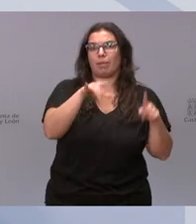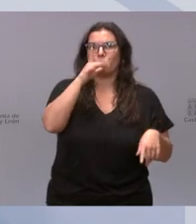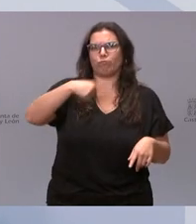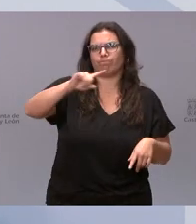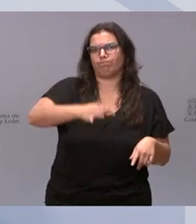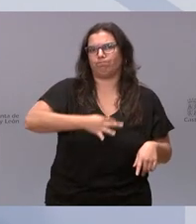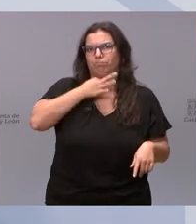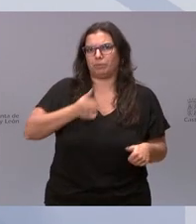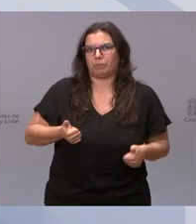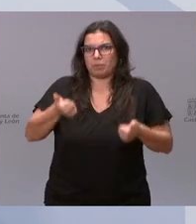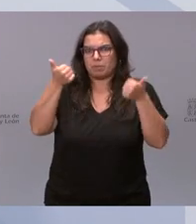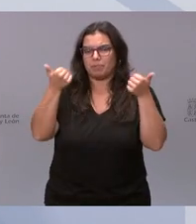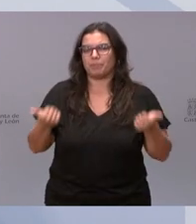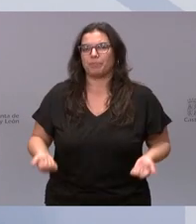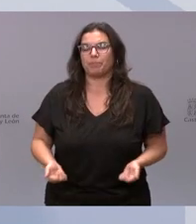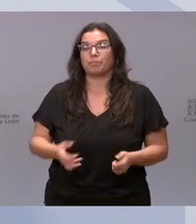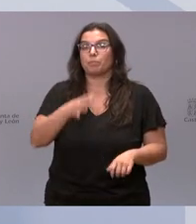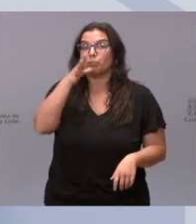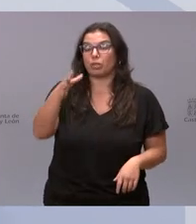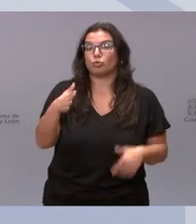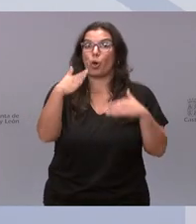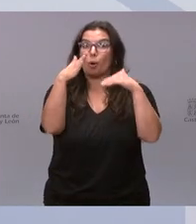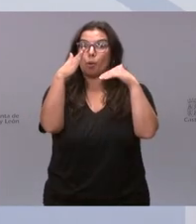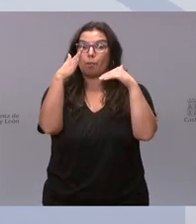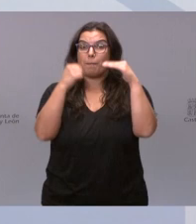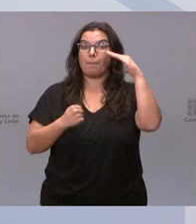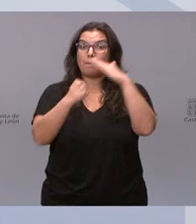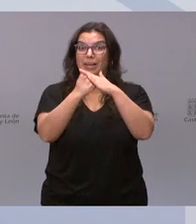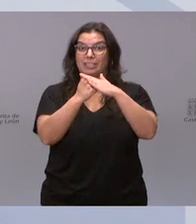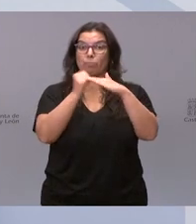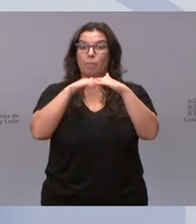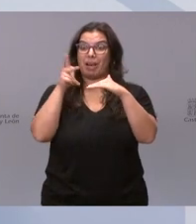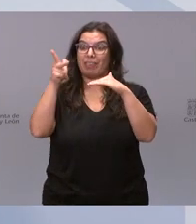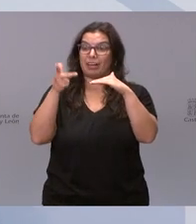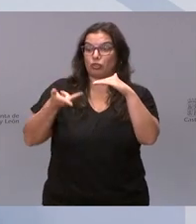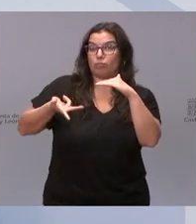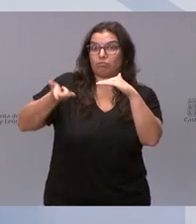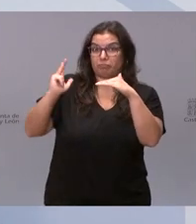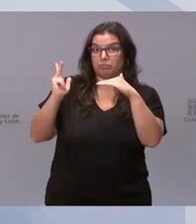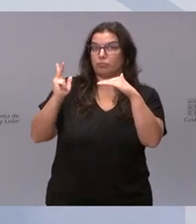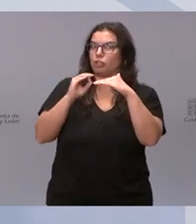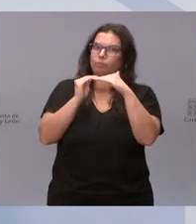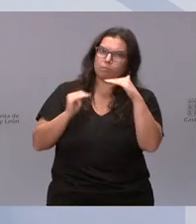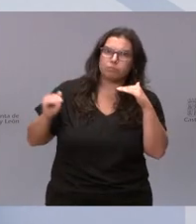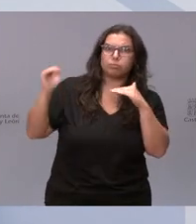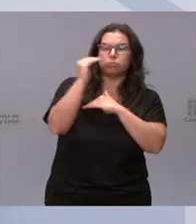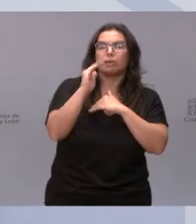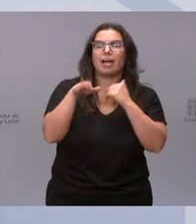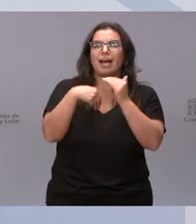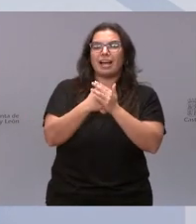vamos a incrementar el umbral de renta hasta cuatro veces el IPREM,